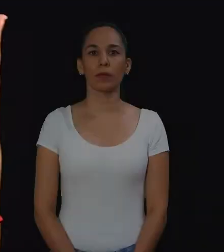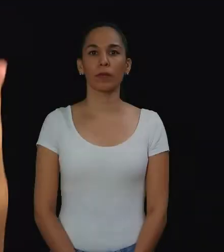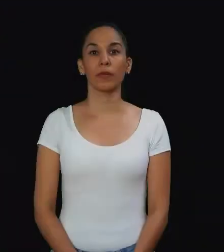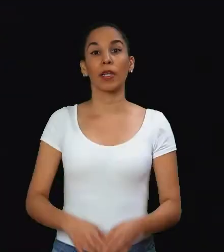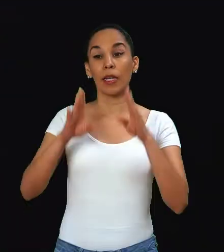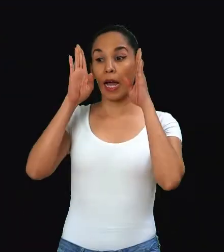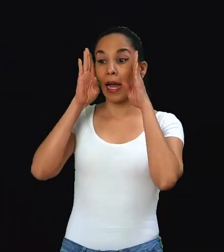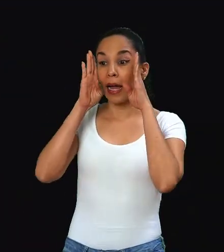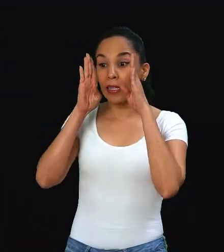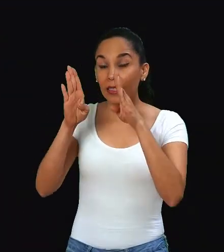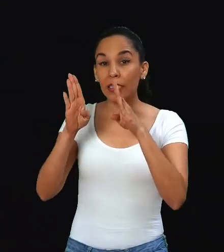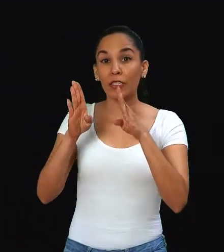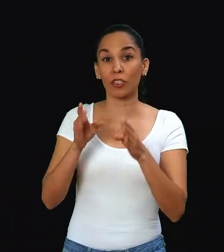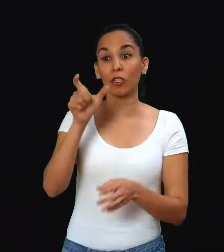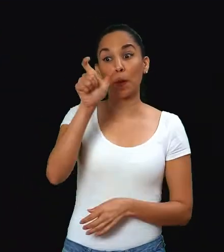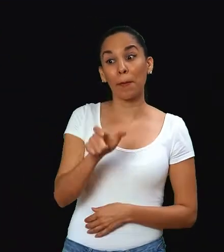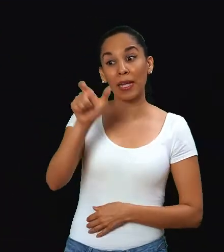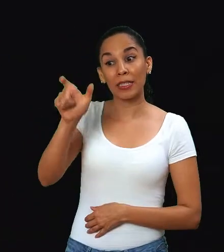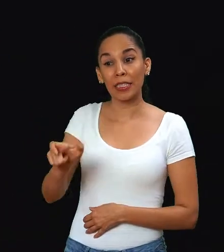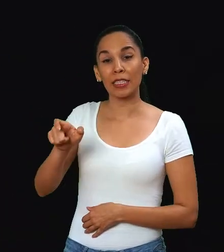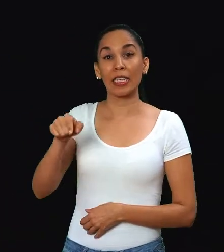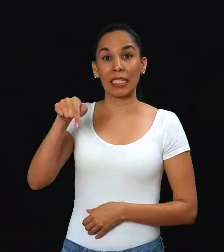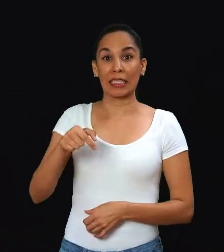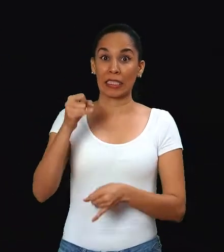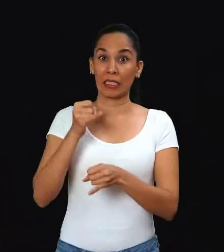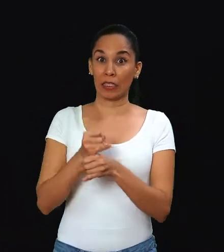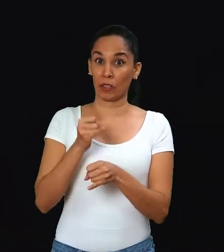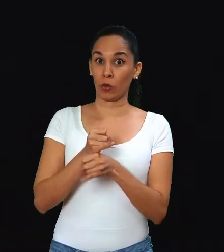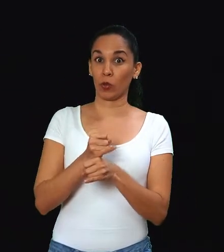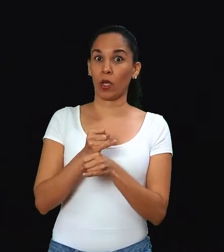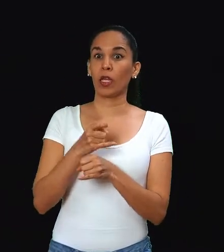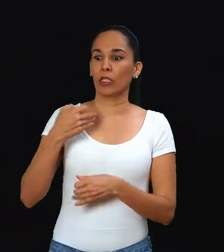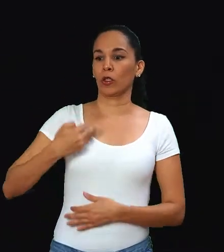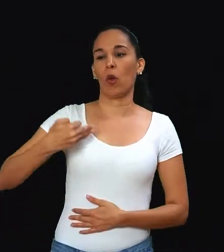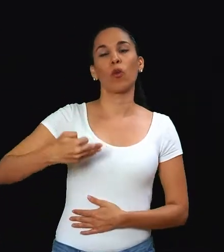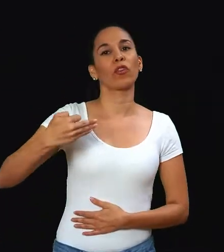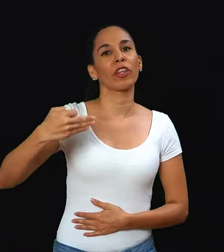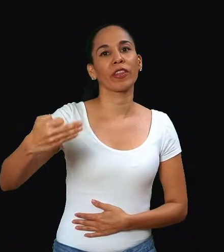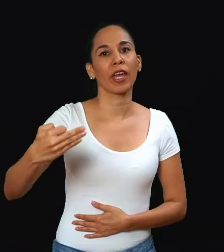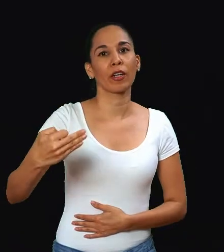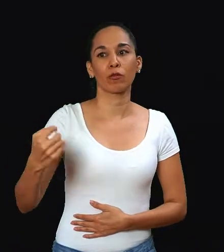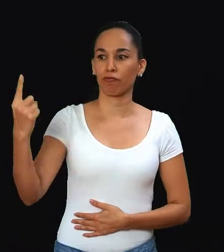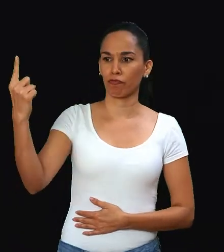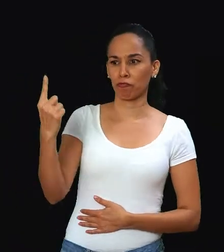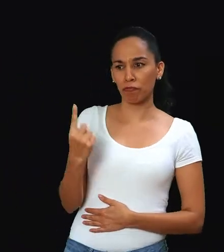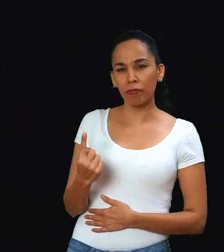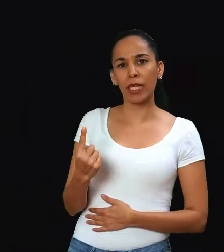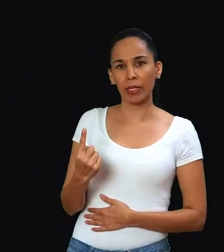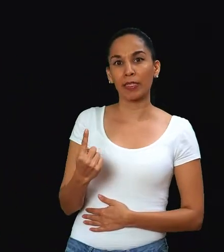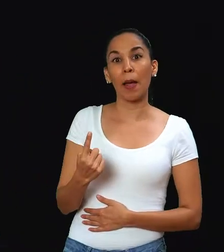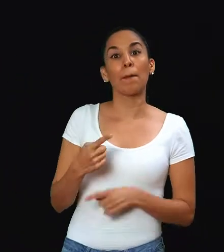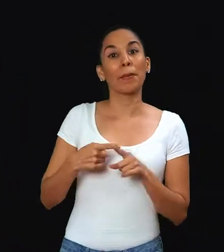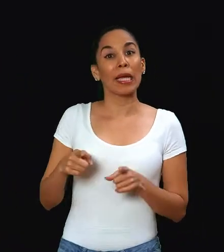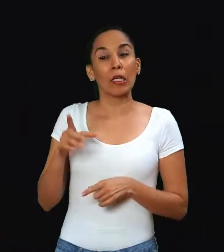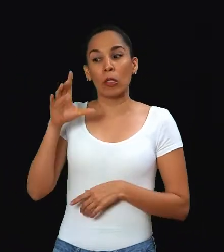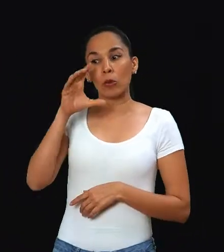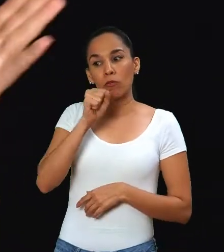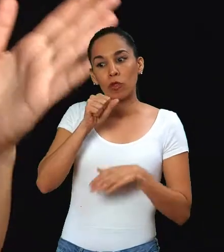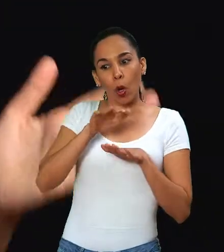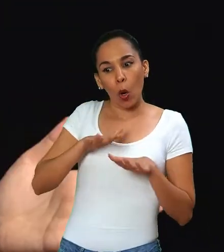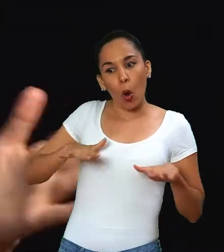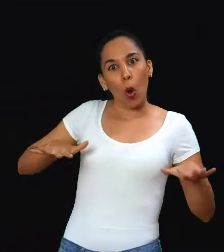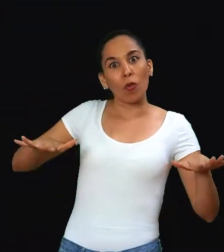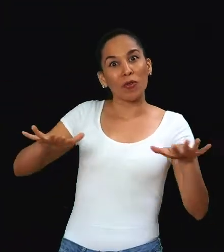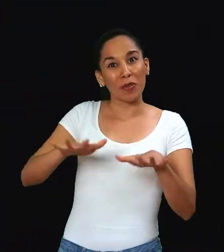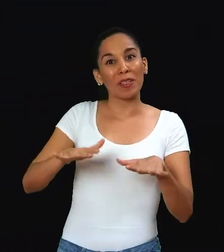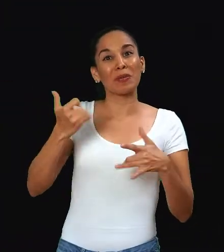La atención de pacientes en nuestras instalaciones ha sido algo cotidiano. Sin embargo, considerando el contexto